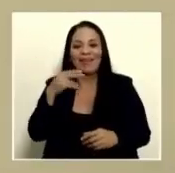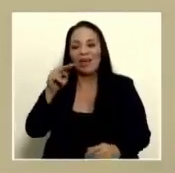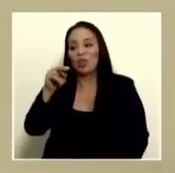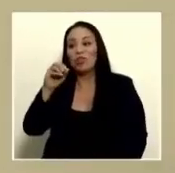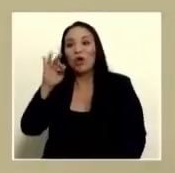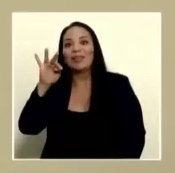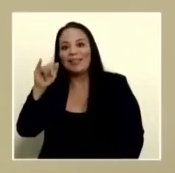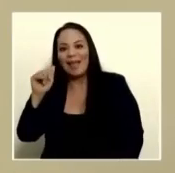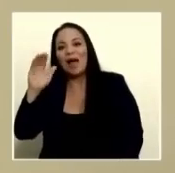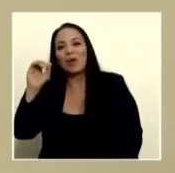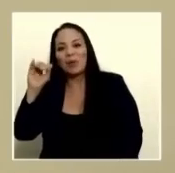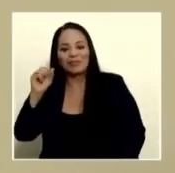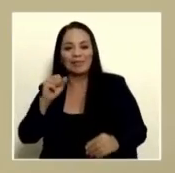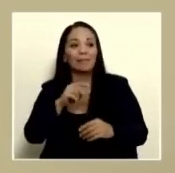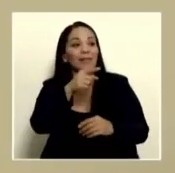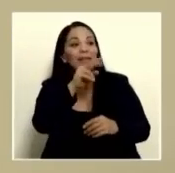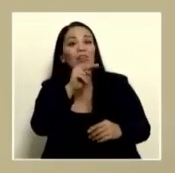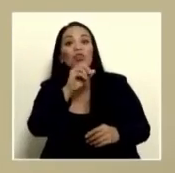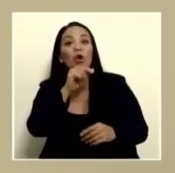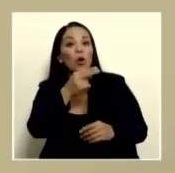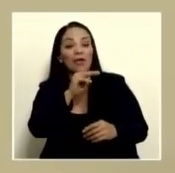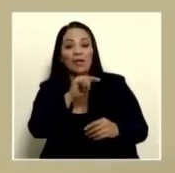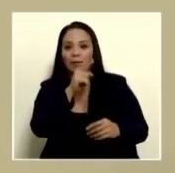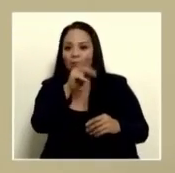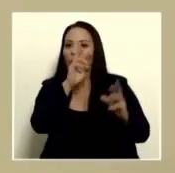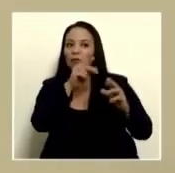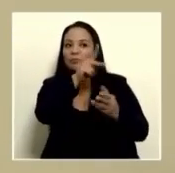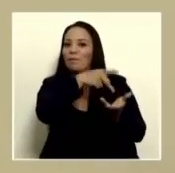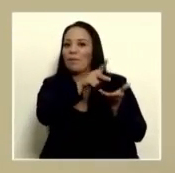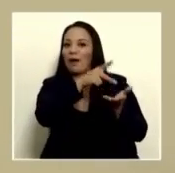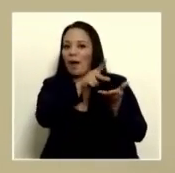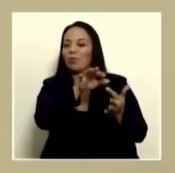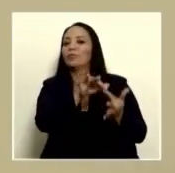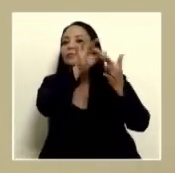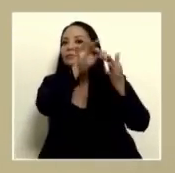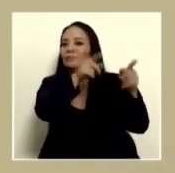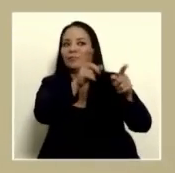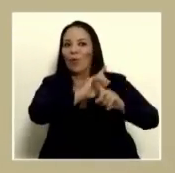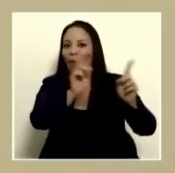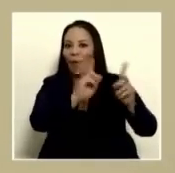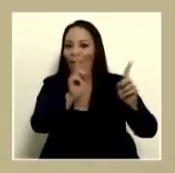don nogui yo espero que a usted no le estén pagando dedicación exclusiva